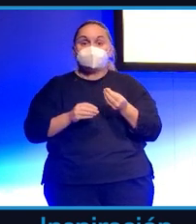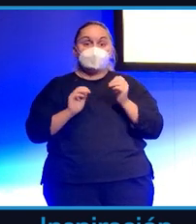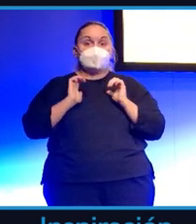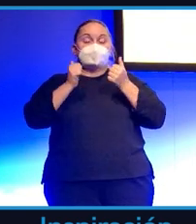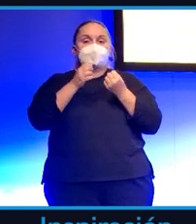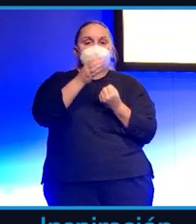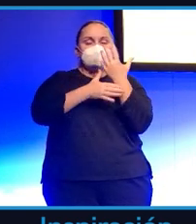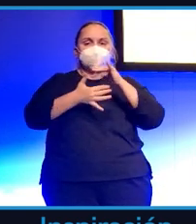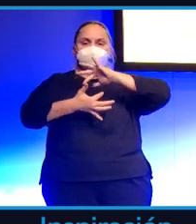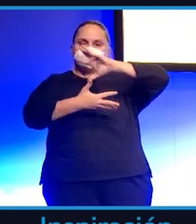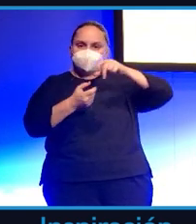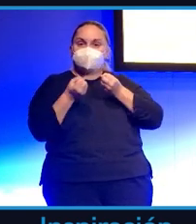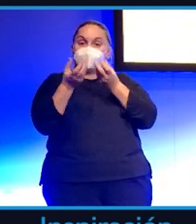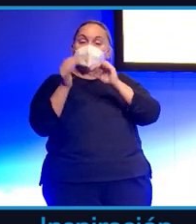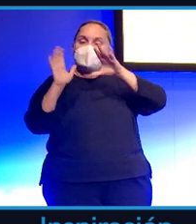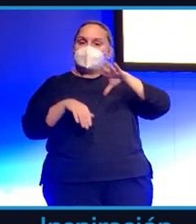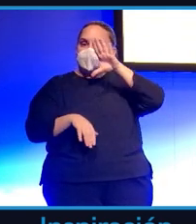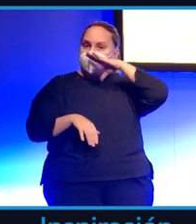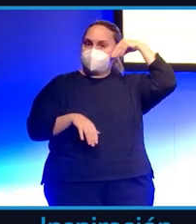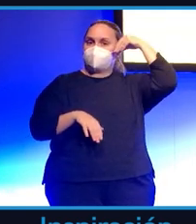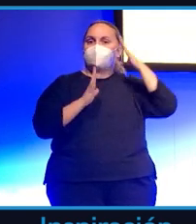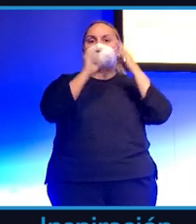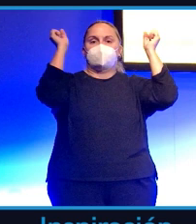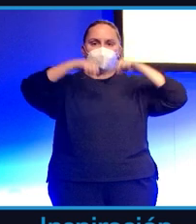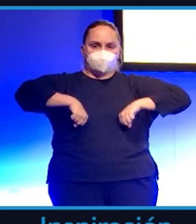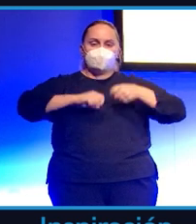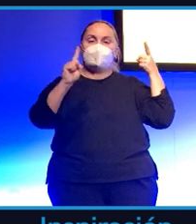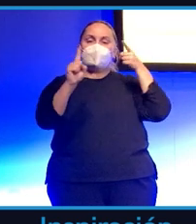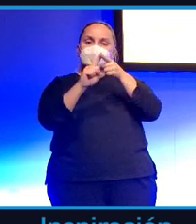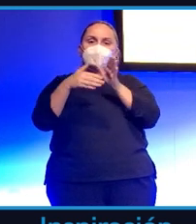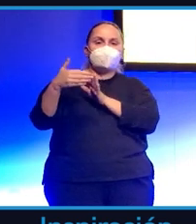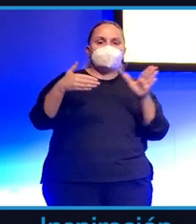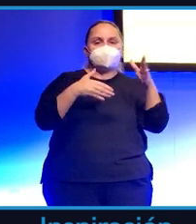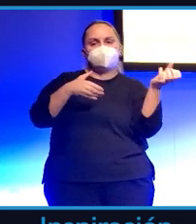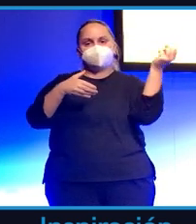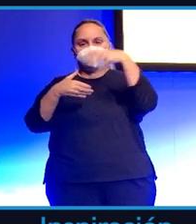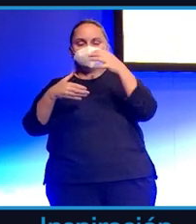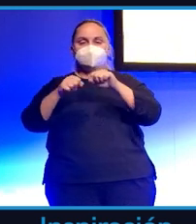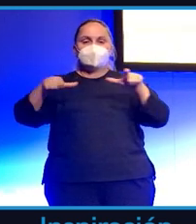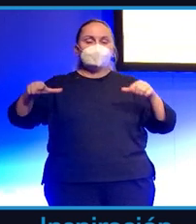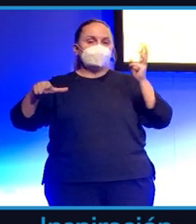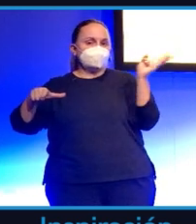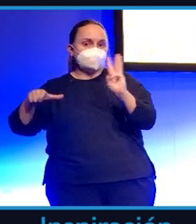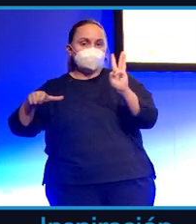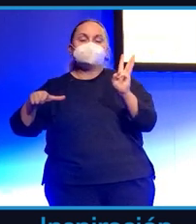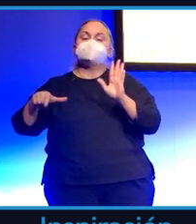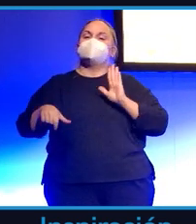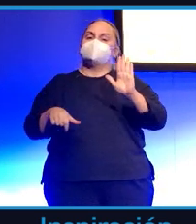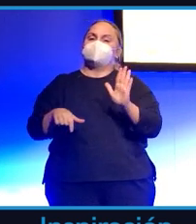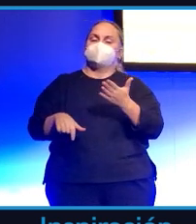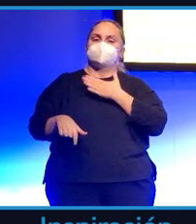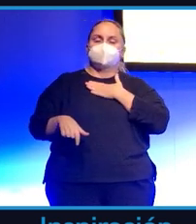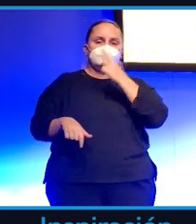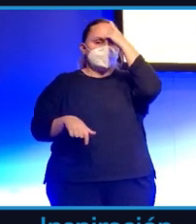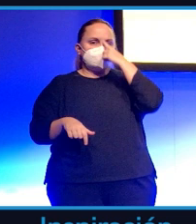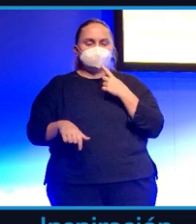y al final encontró un acuerdo con Amazon para, bueno, pues a través de Twitch poder abrir su canal y, bueno, estar